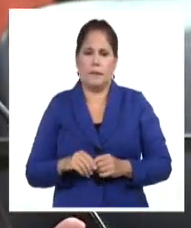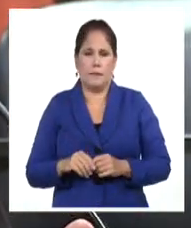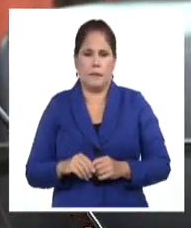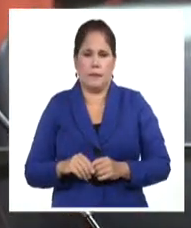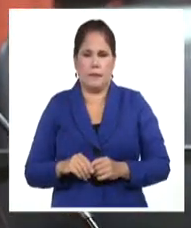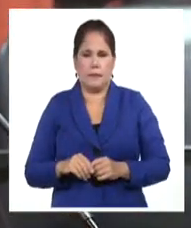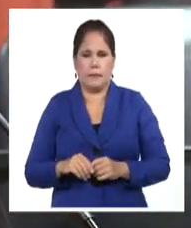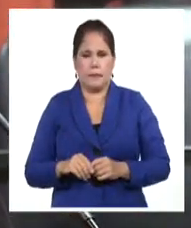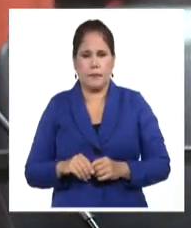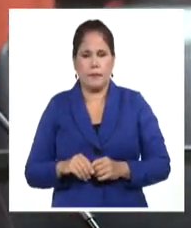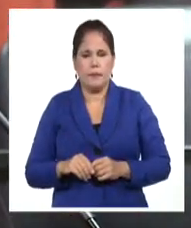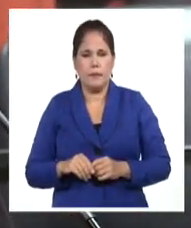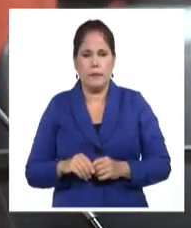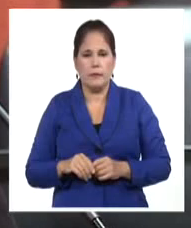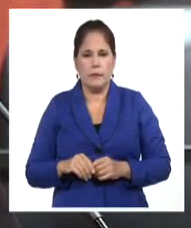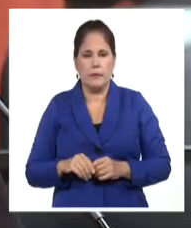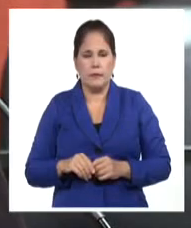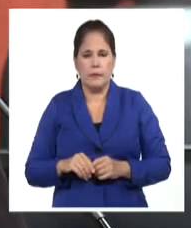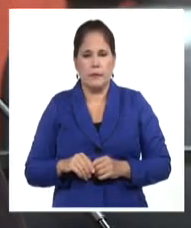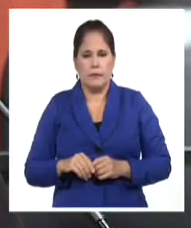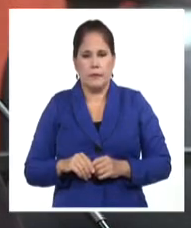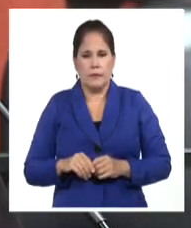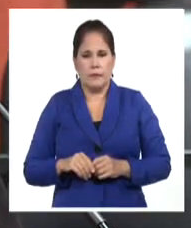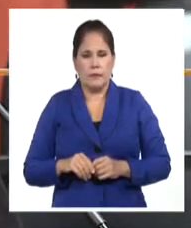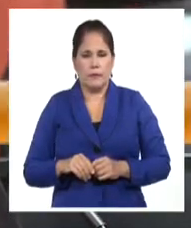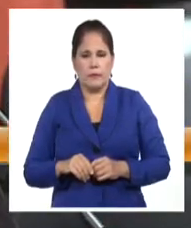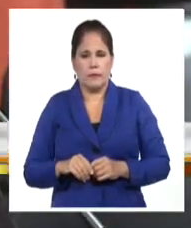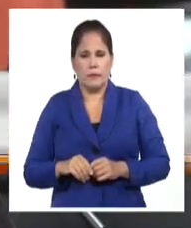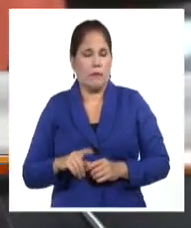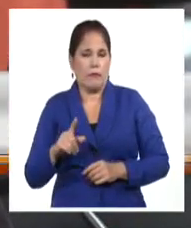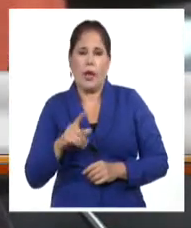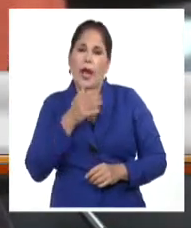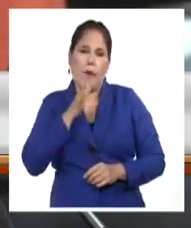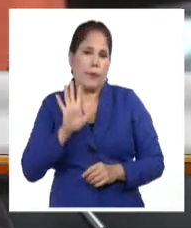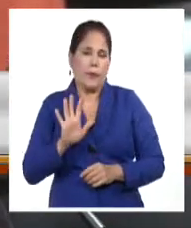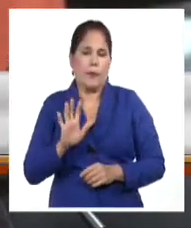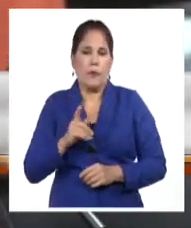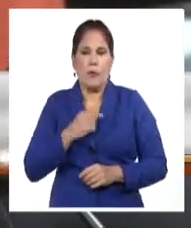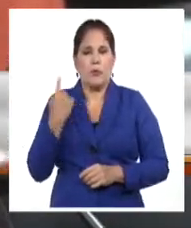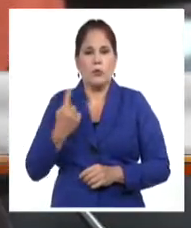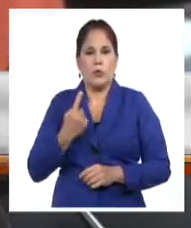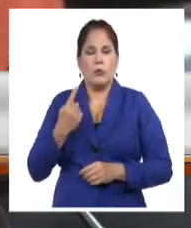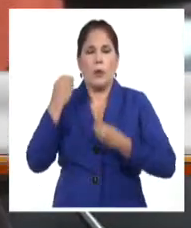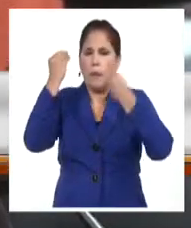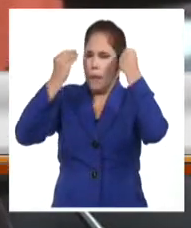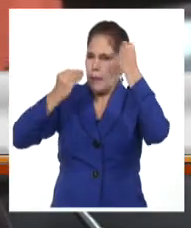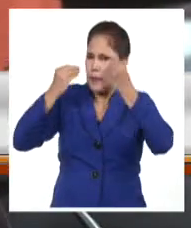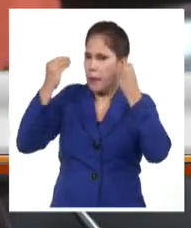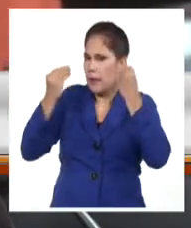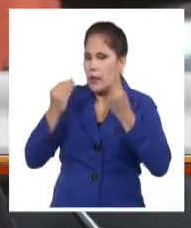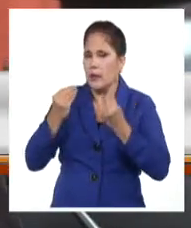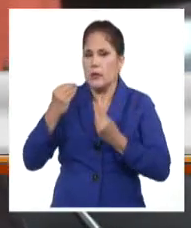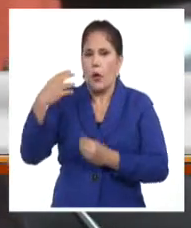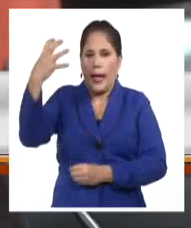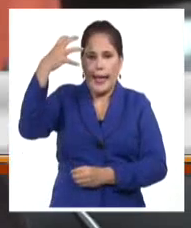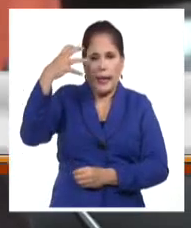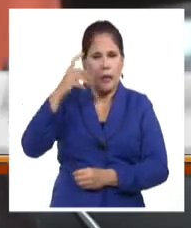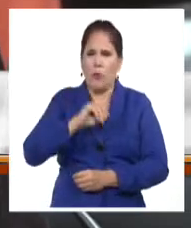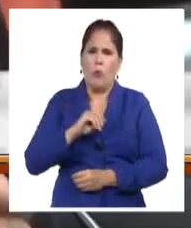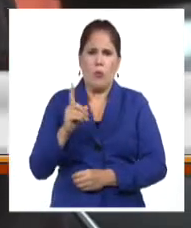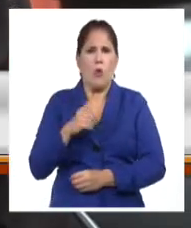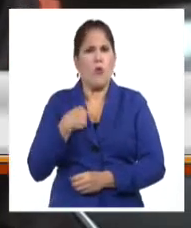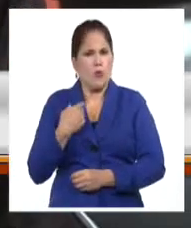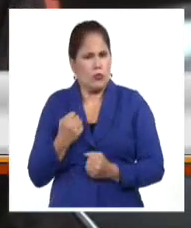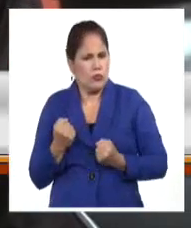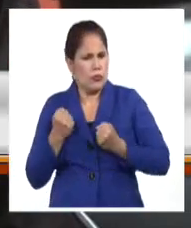vosotros están haciendo no solo permite un pensamiento crítico, pero nos da la fuerza también con